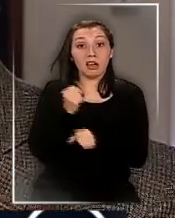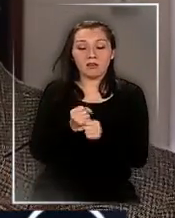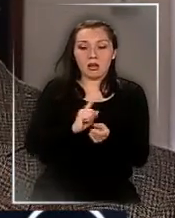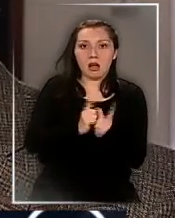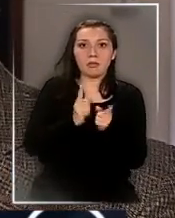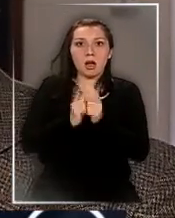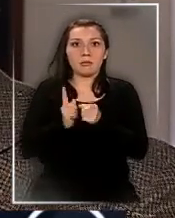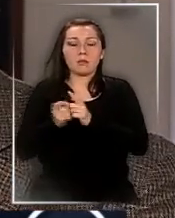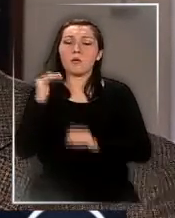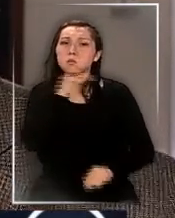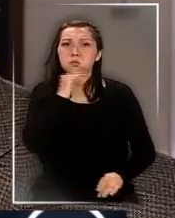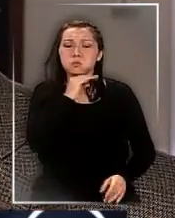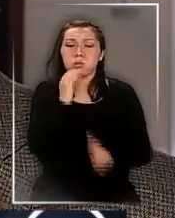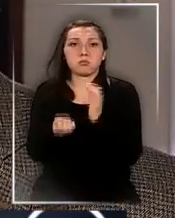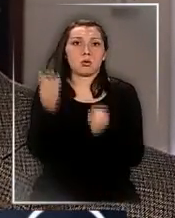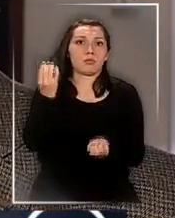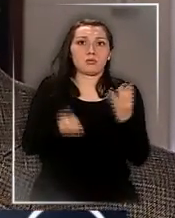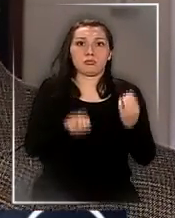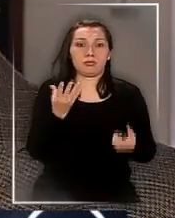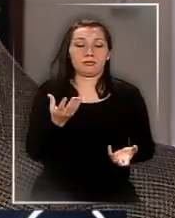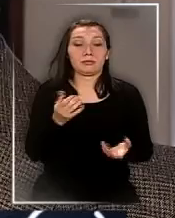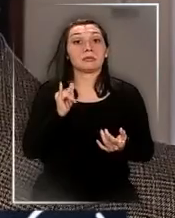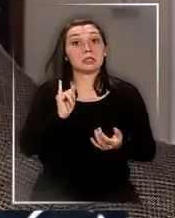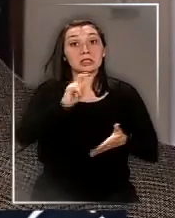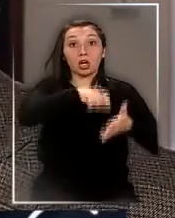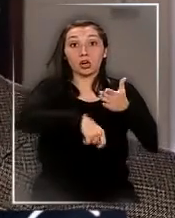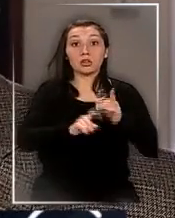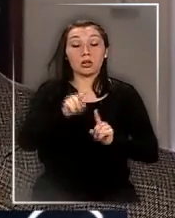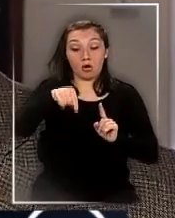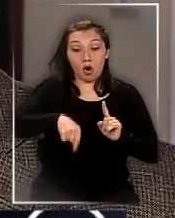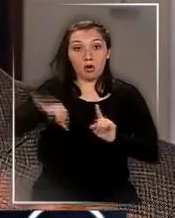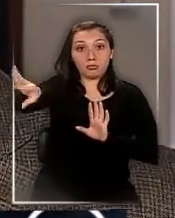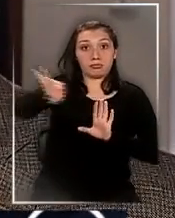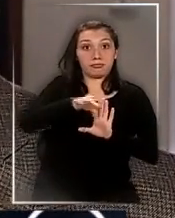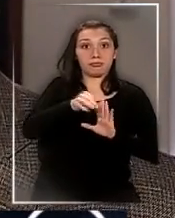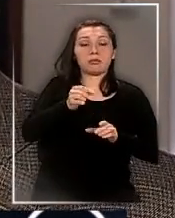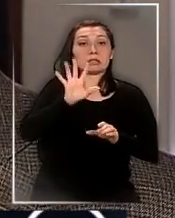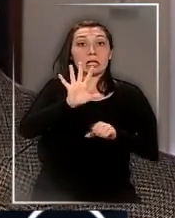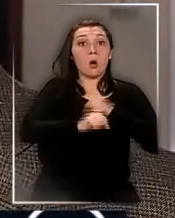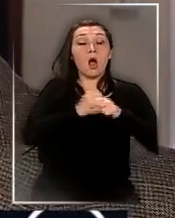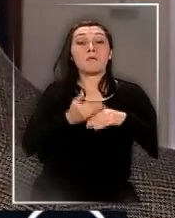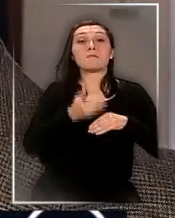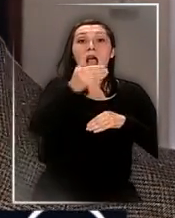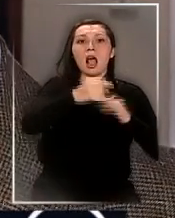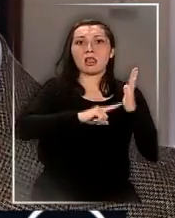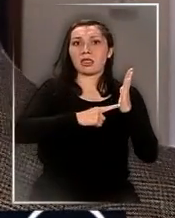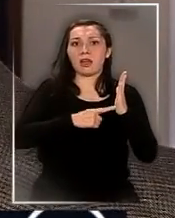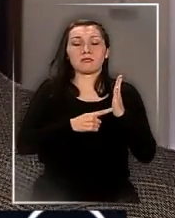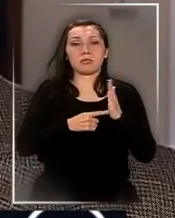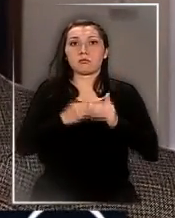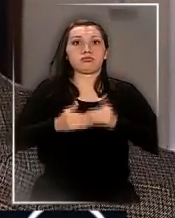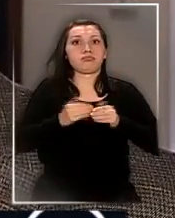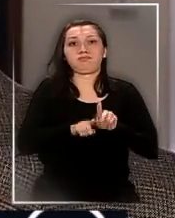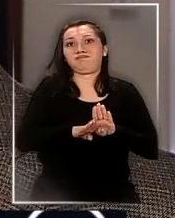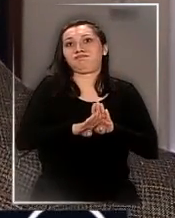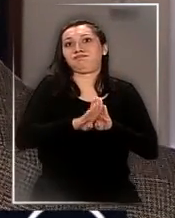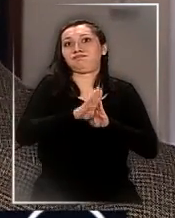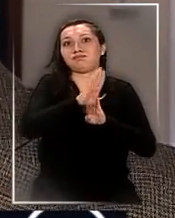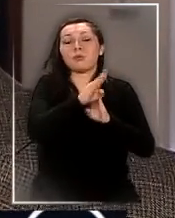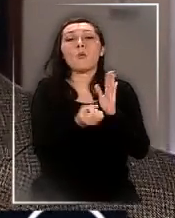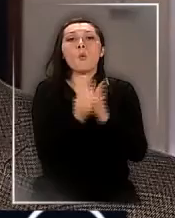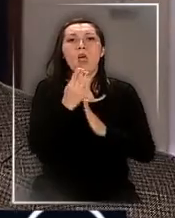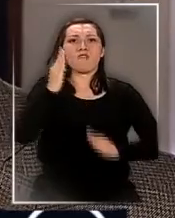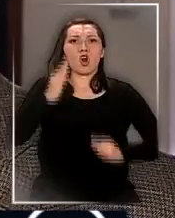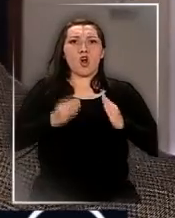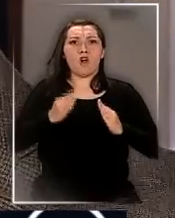cambiando rápidamente. Si contratas a alguien hoy, en cinco años más la tecnología va a ser distinta. Va a haber un nuevo